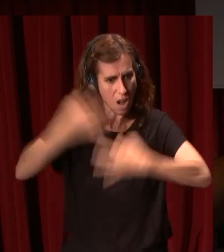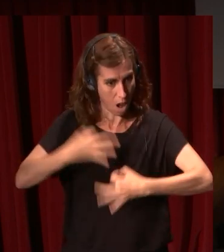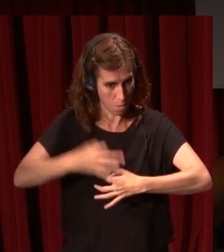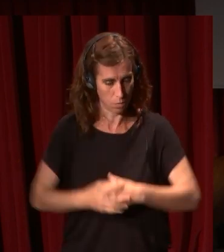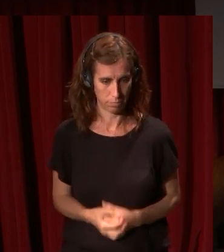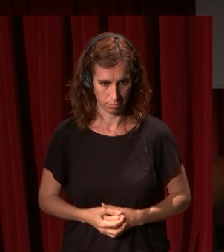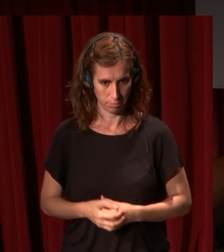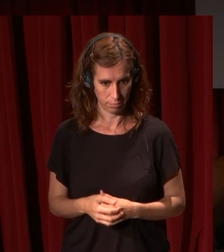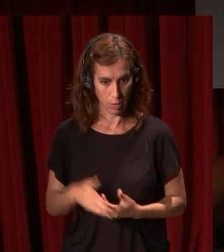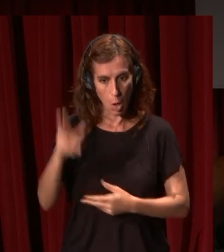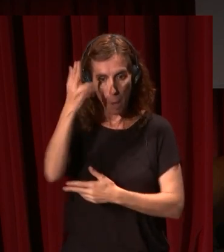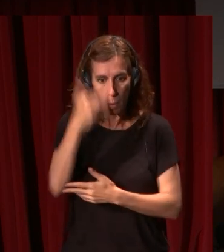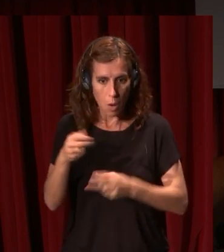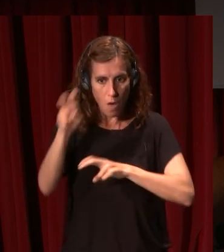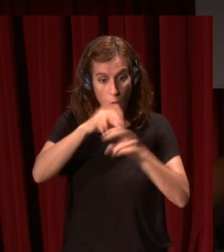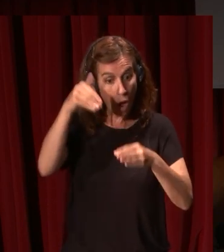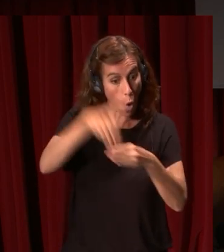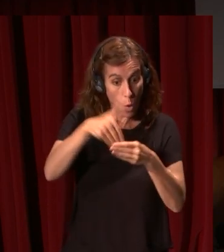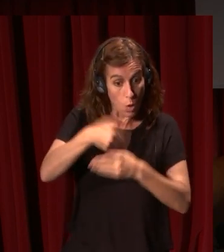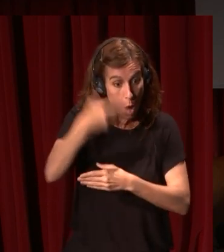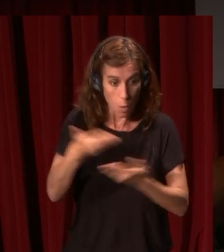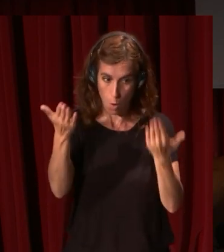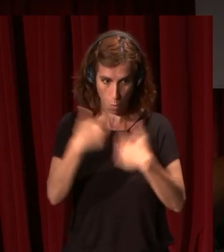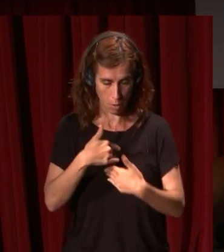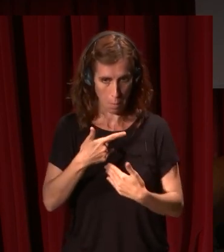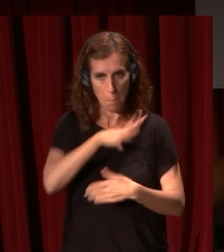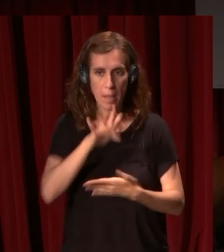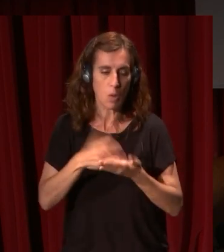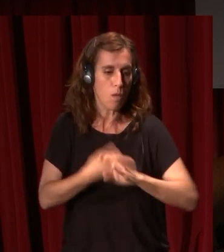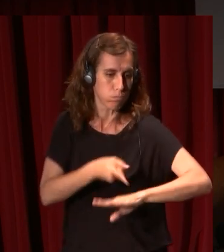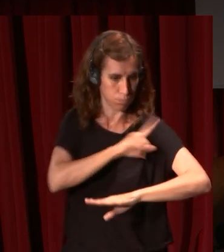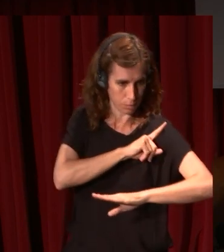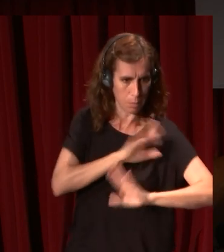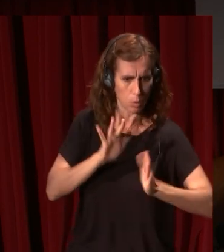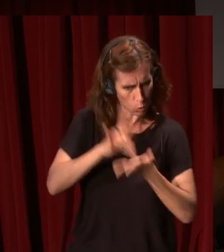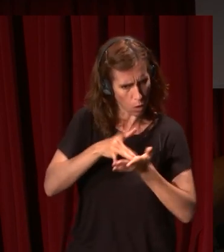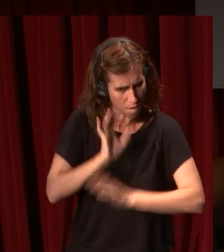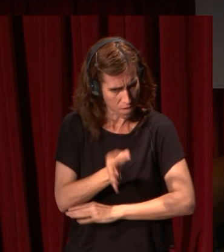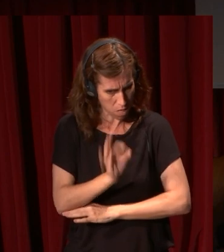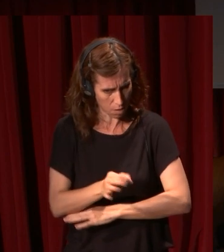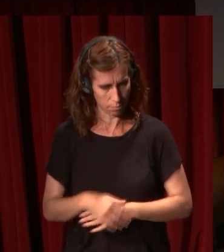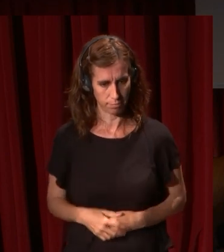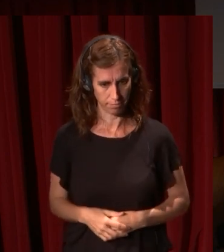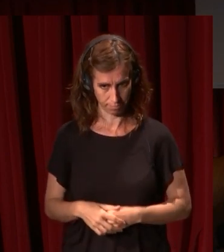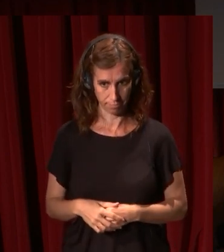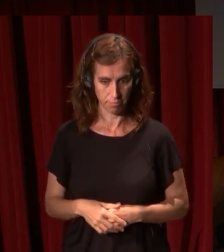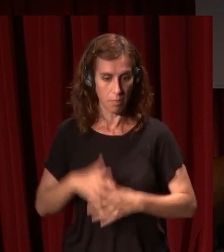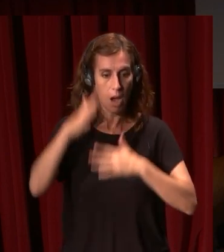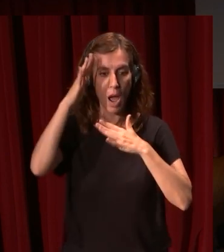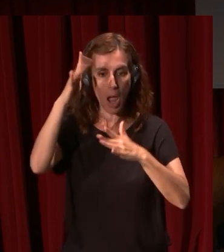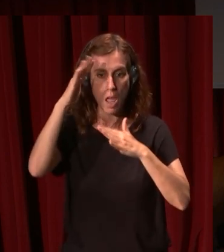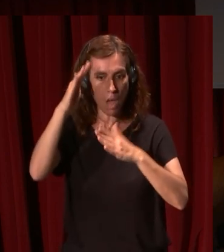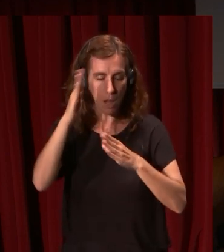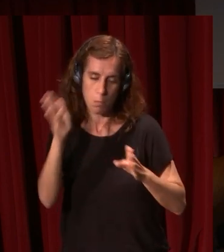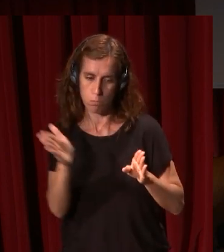la importancia del contenido esto es exagerado decirlo pero creo que es cierto en última instancia y al ir dejando atrás el idealismo la